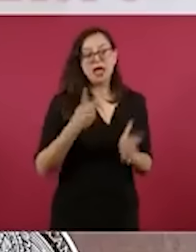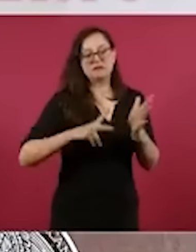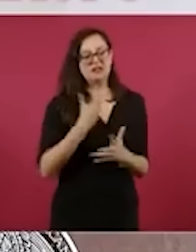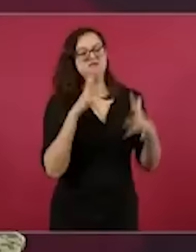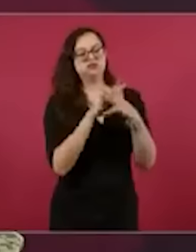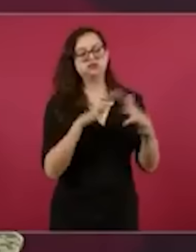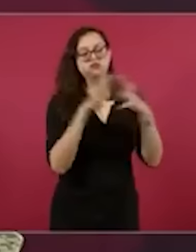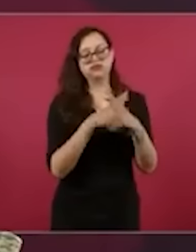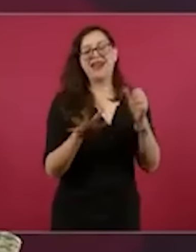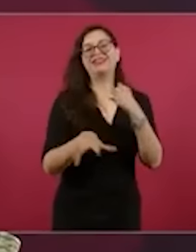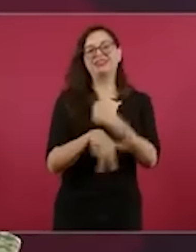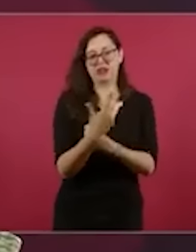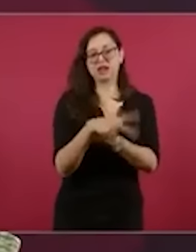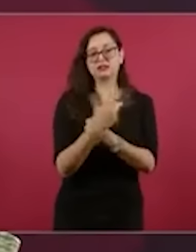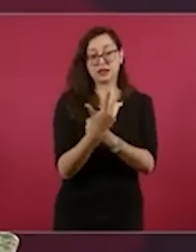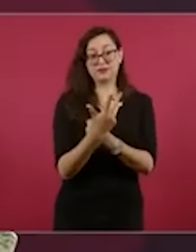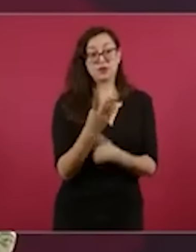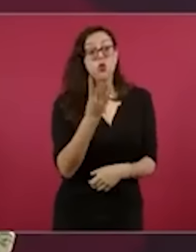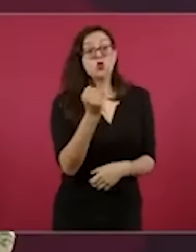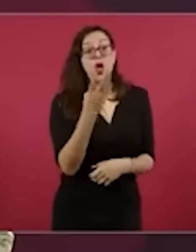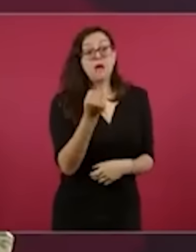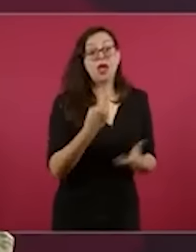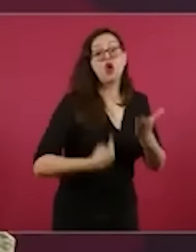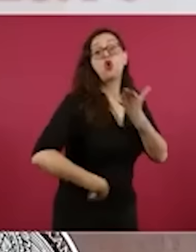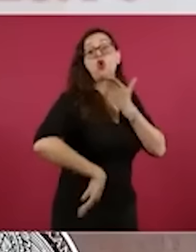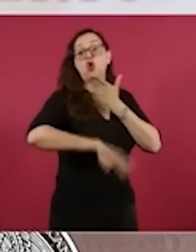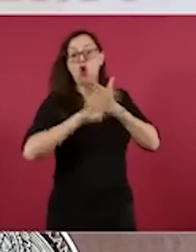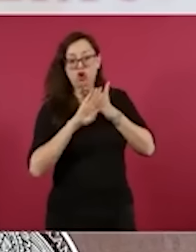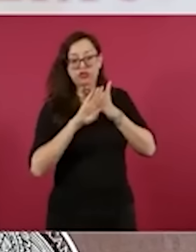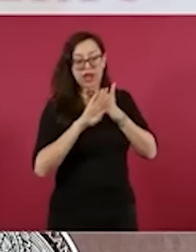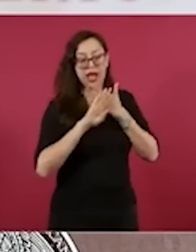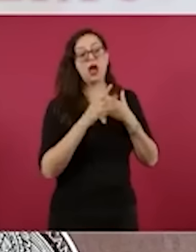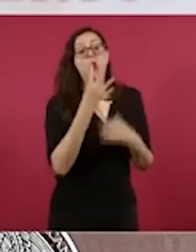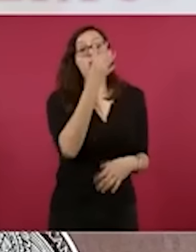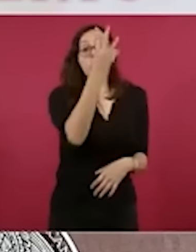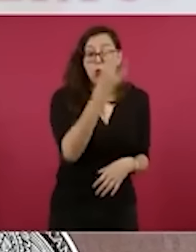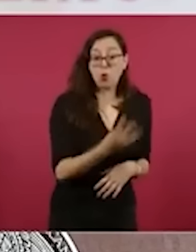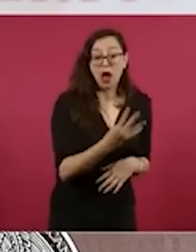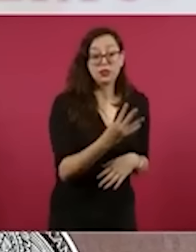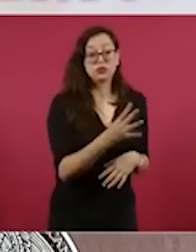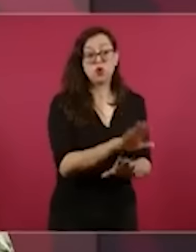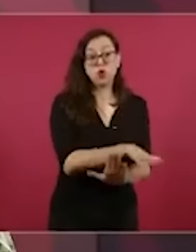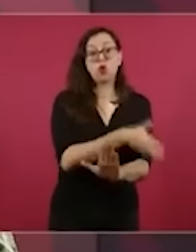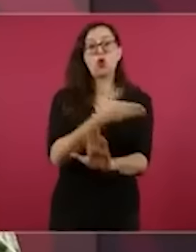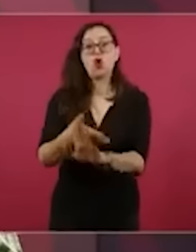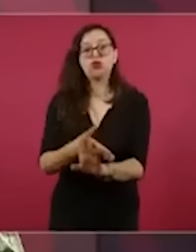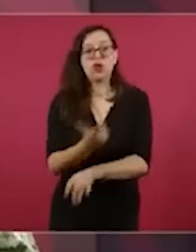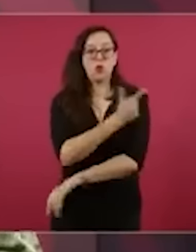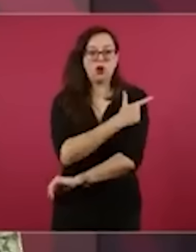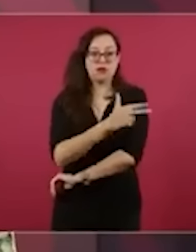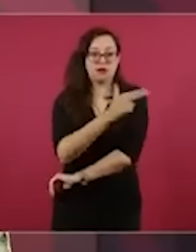agresiones al personal del Ejército y cuatro agresiones a la Guardia Nacional.